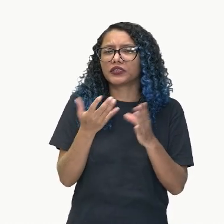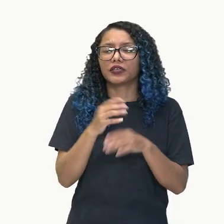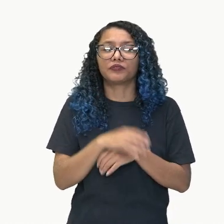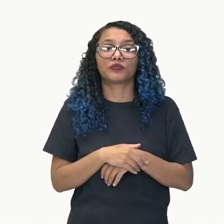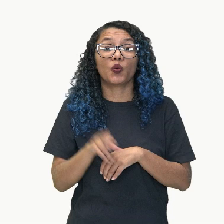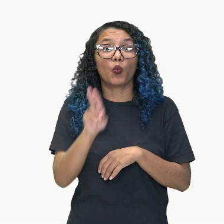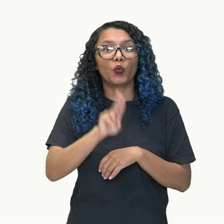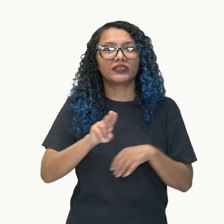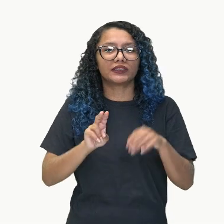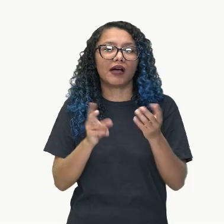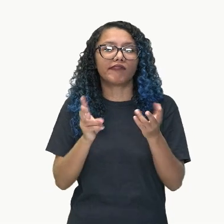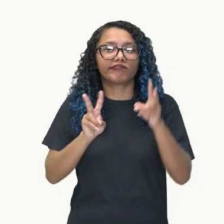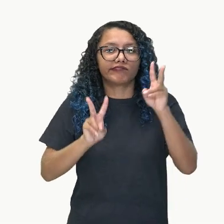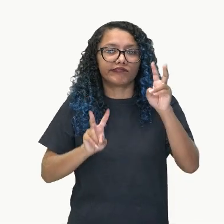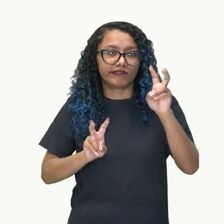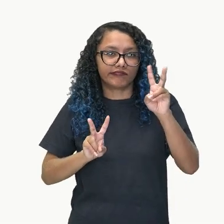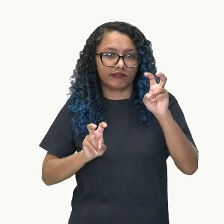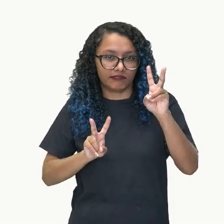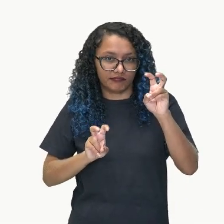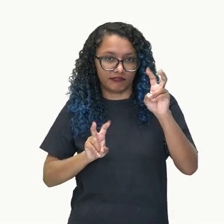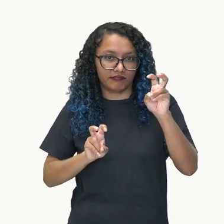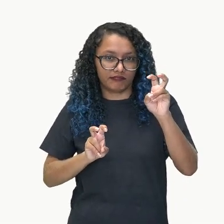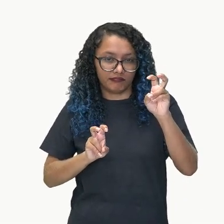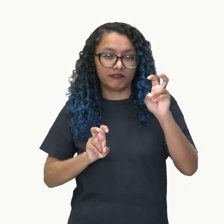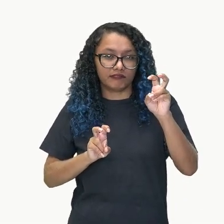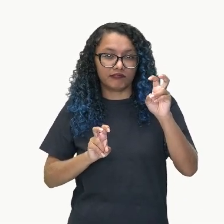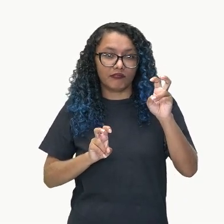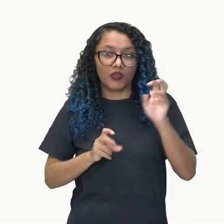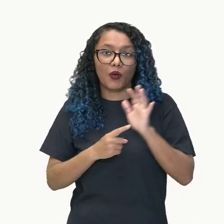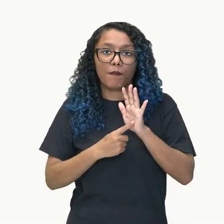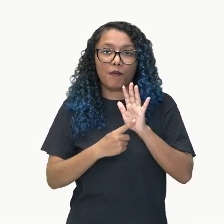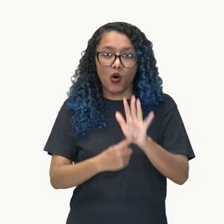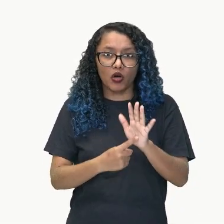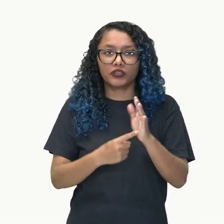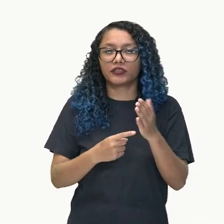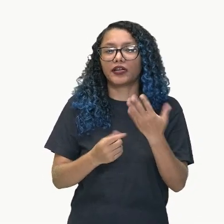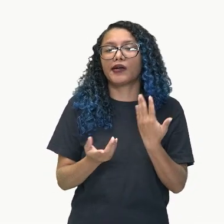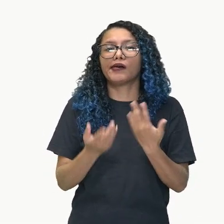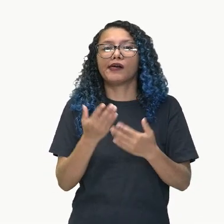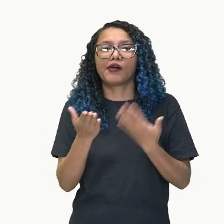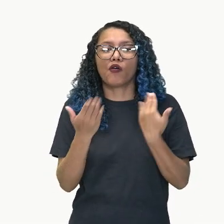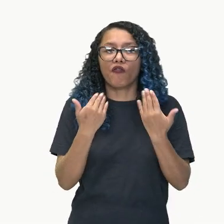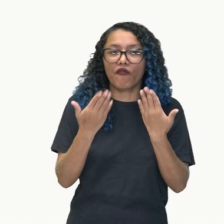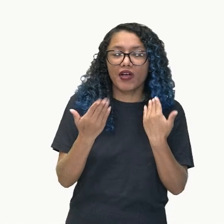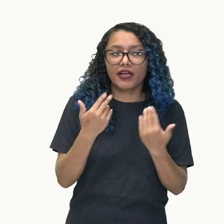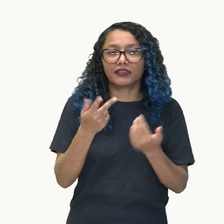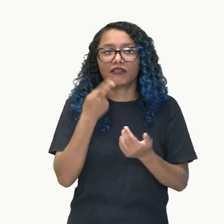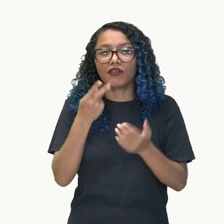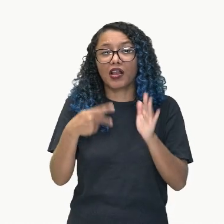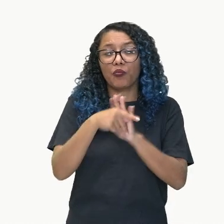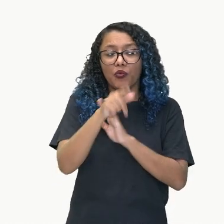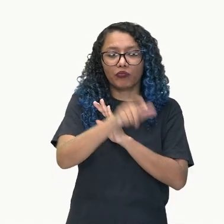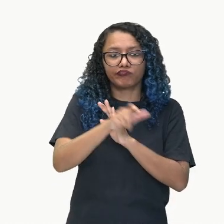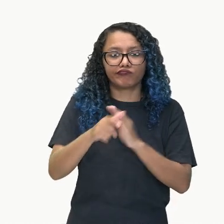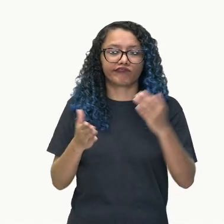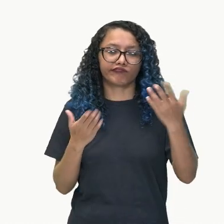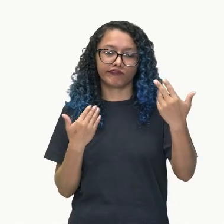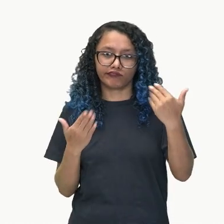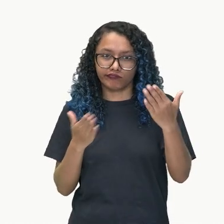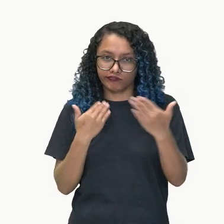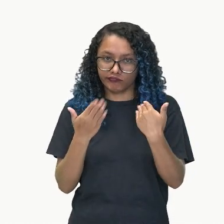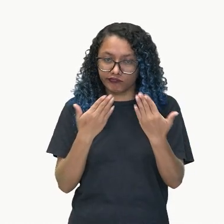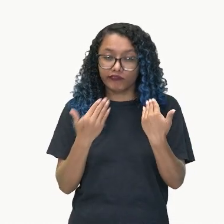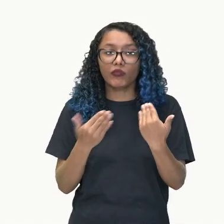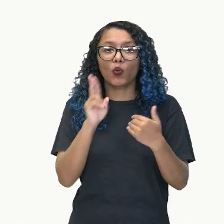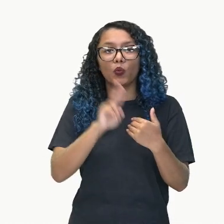aspas, ¿no? Aqueles textos, las frases, ¿no? Dos personajes entre comillas. O